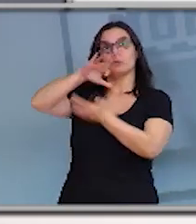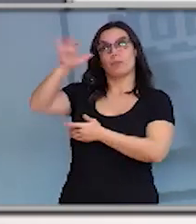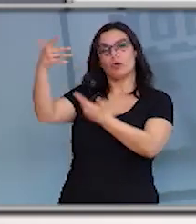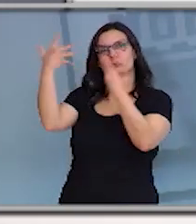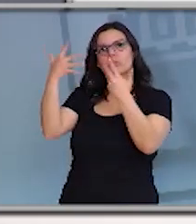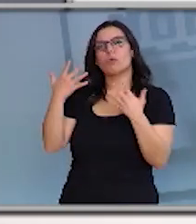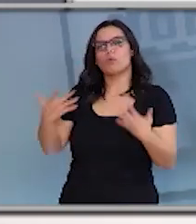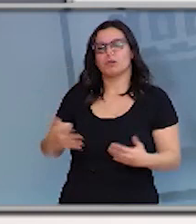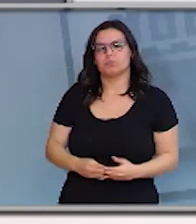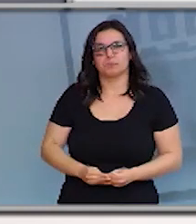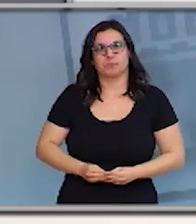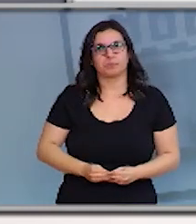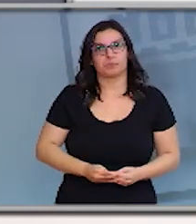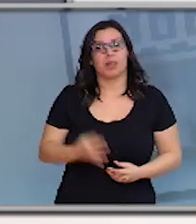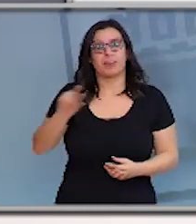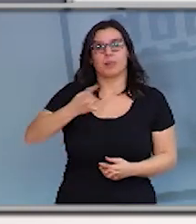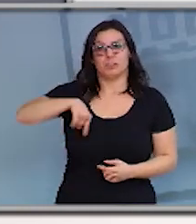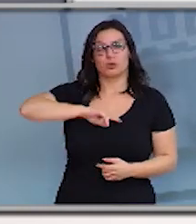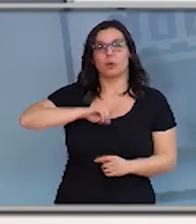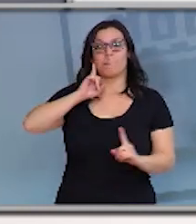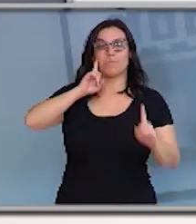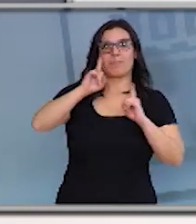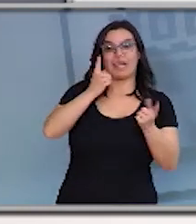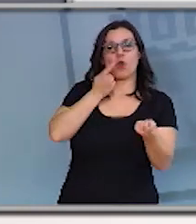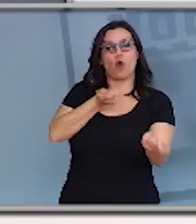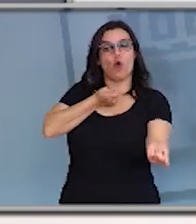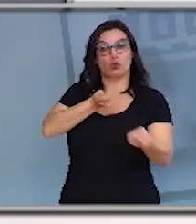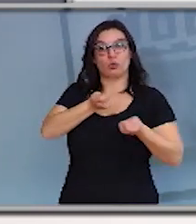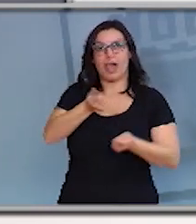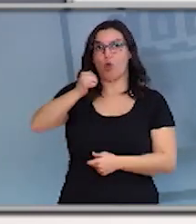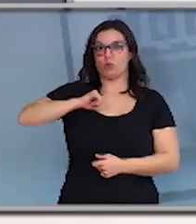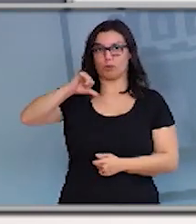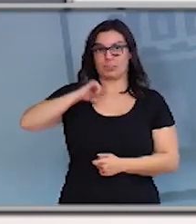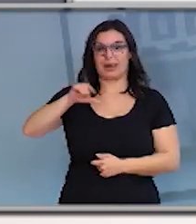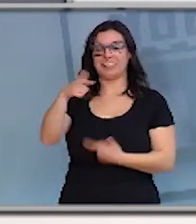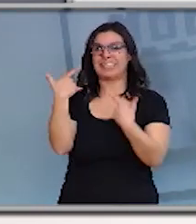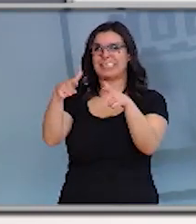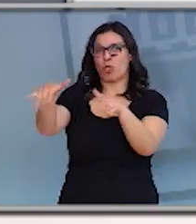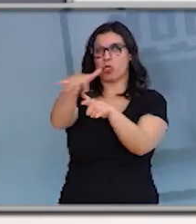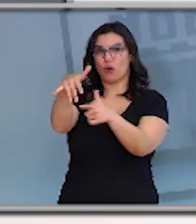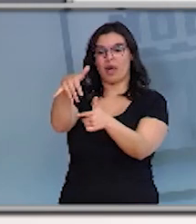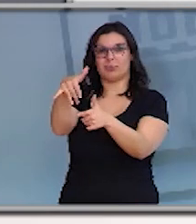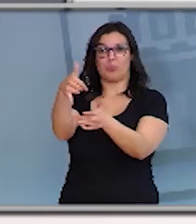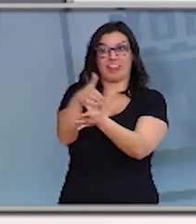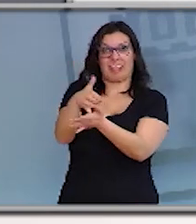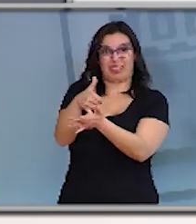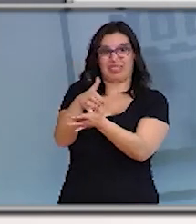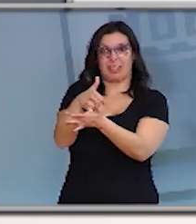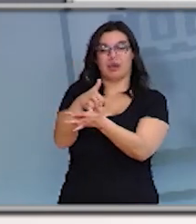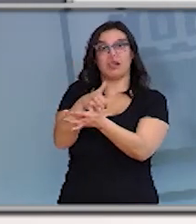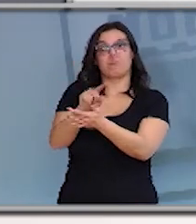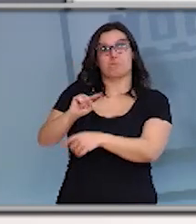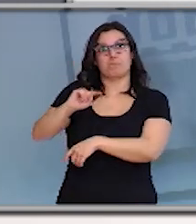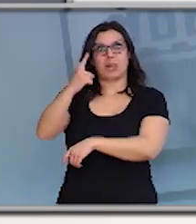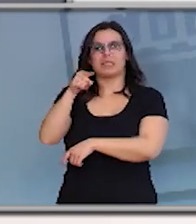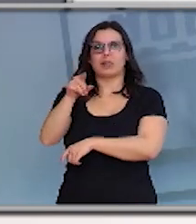que tengamos que prevenir e controlar en hospitales que as unidades máis vulnerables estén preparadas para absorber